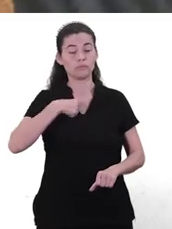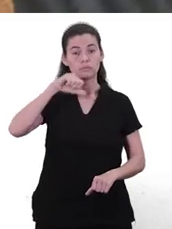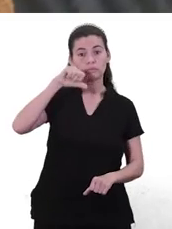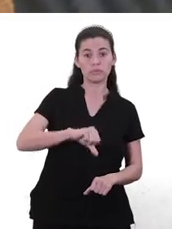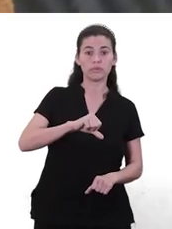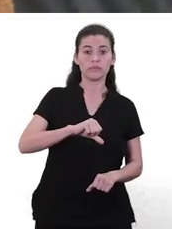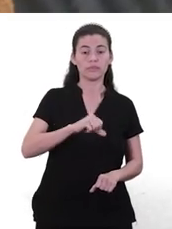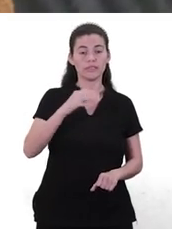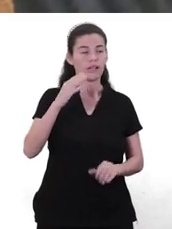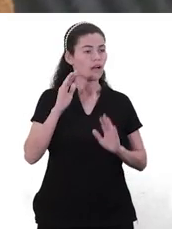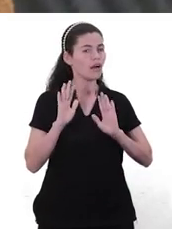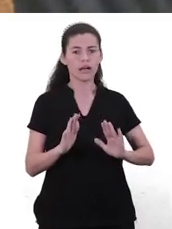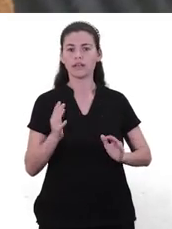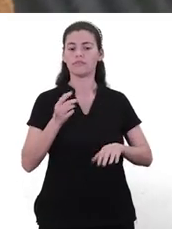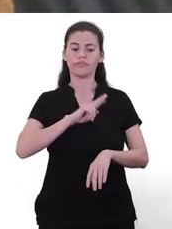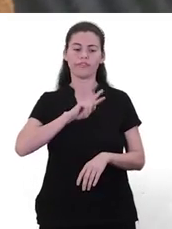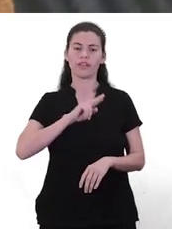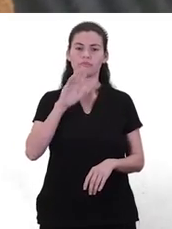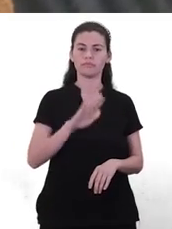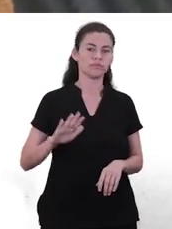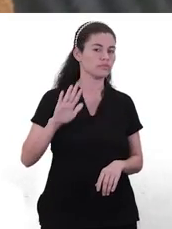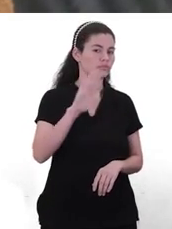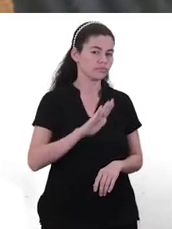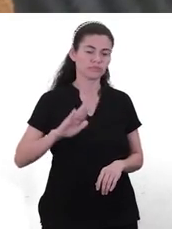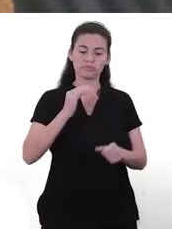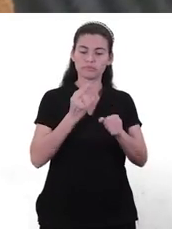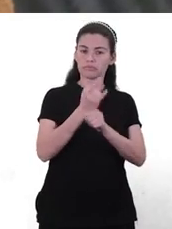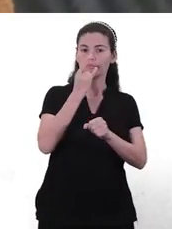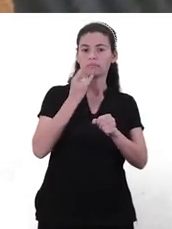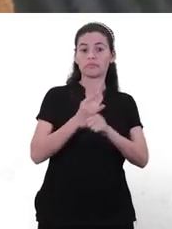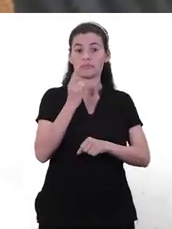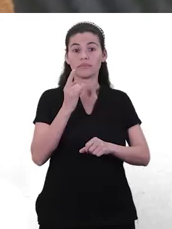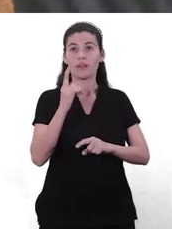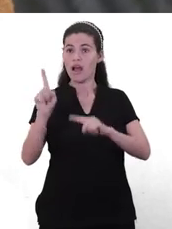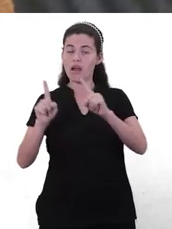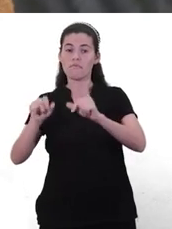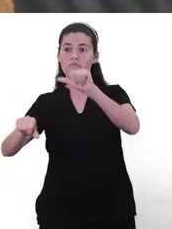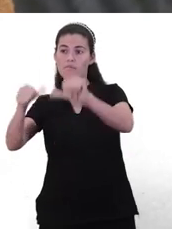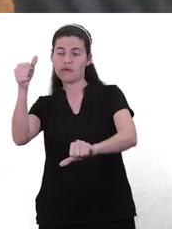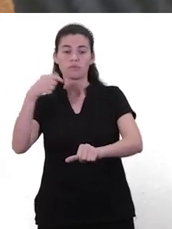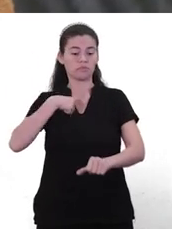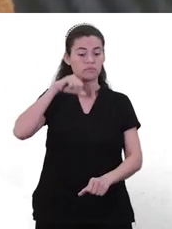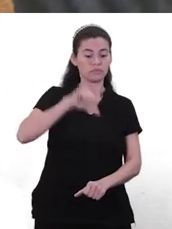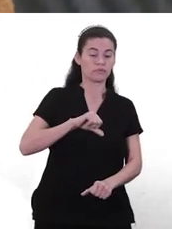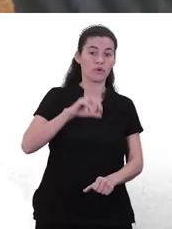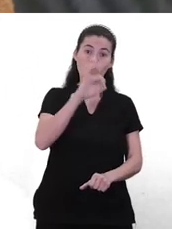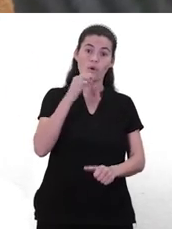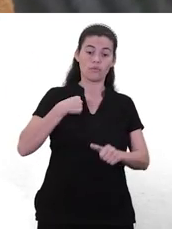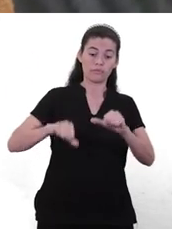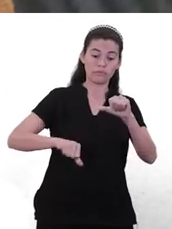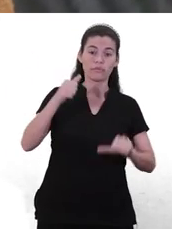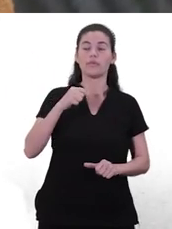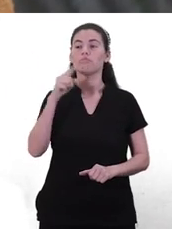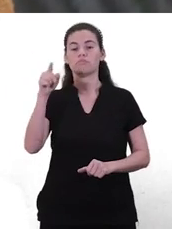capacidades diferentes. Siempre en algo no vamos a ser tan buenos como otros y vamos a ser mejores que otros, ¿verdad? Entonces es fundamental que los